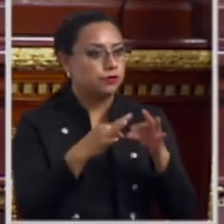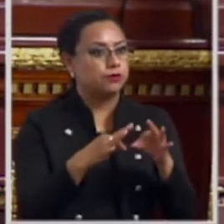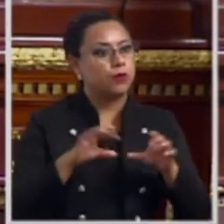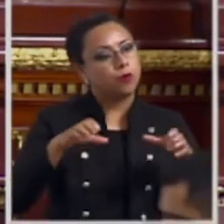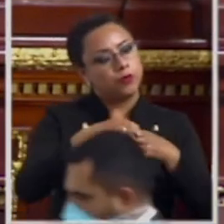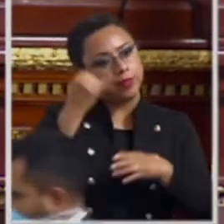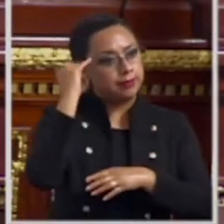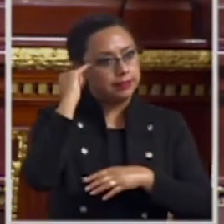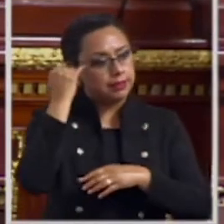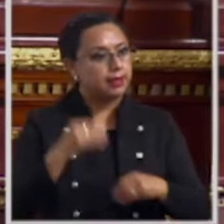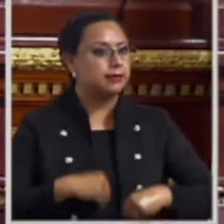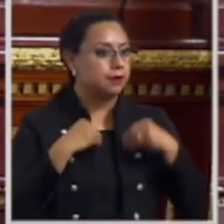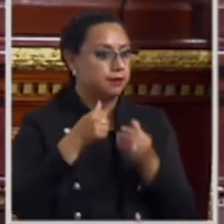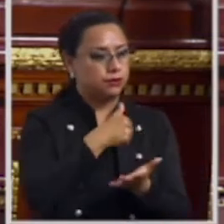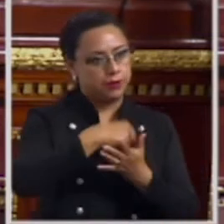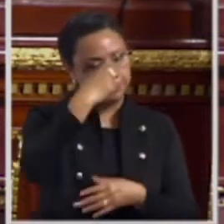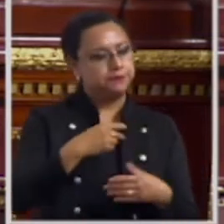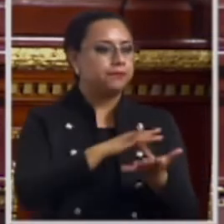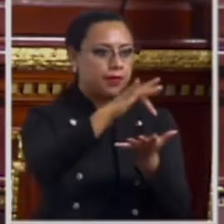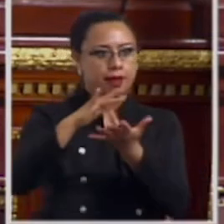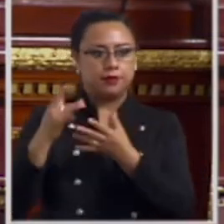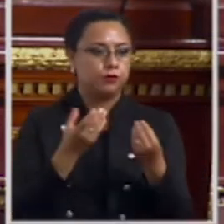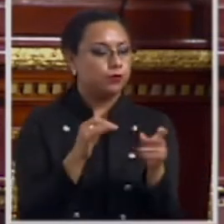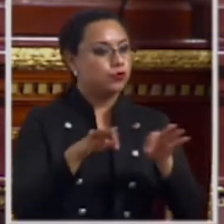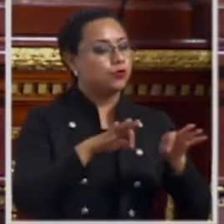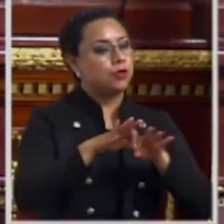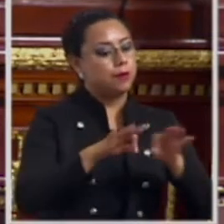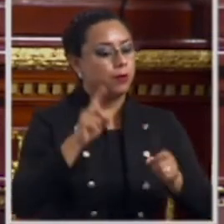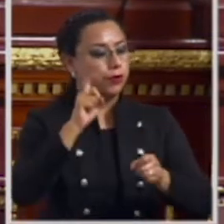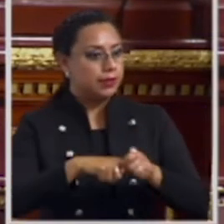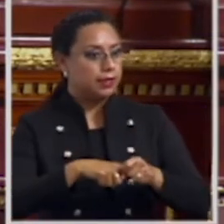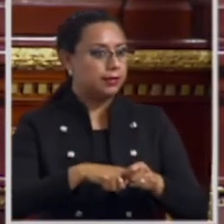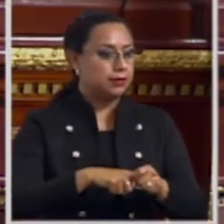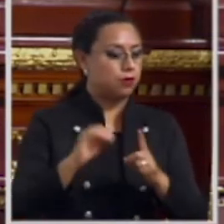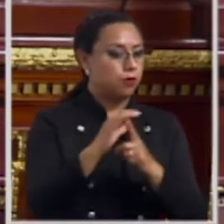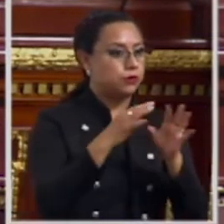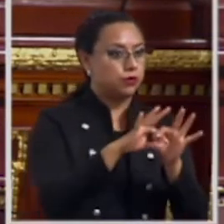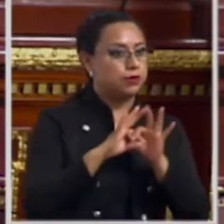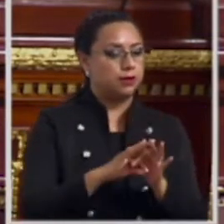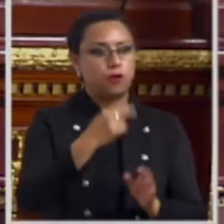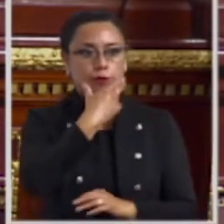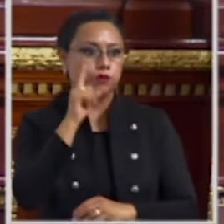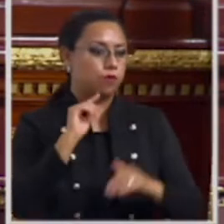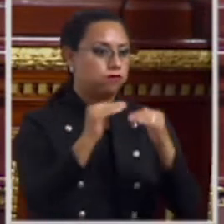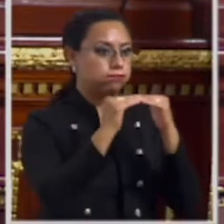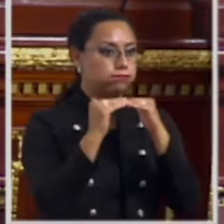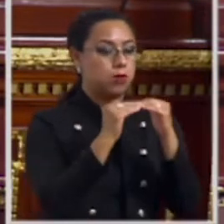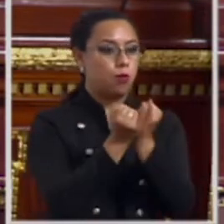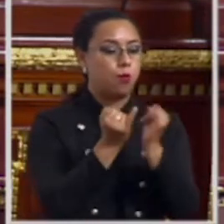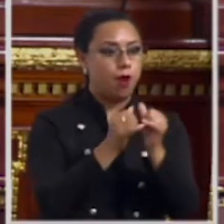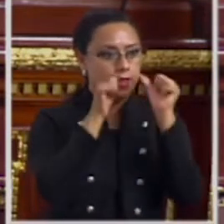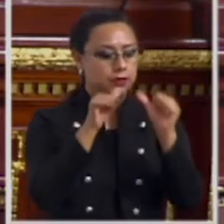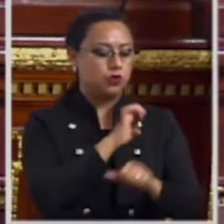Agradezco primero que nada el trabajo de diputadas y diputados integrantes de las Comisiones Unidas de Igualdad de Género y de Atención